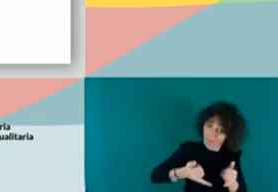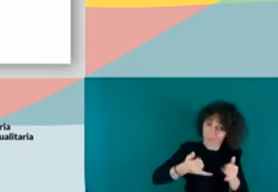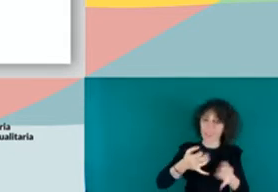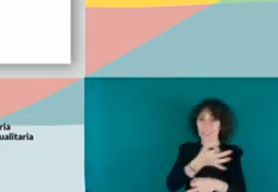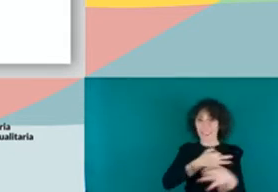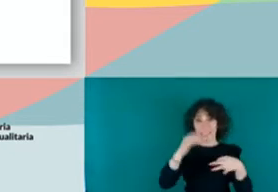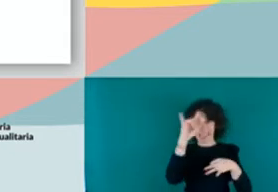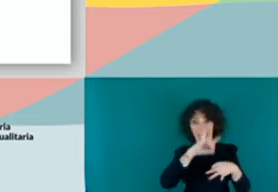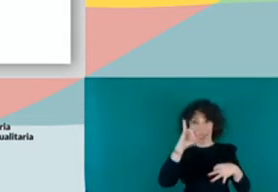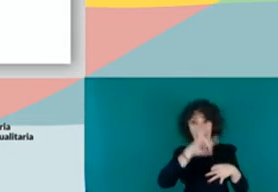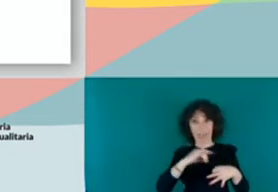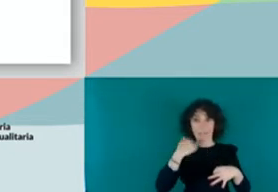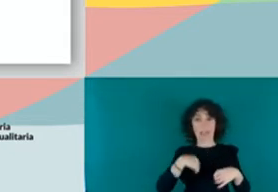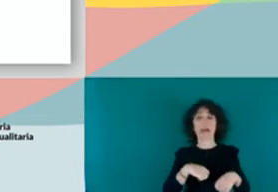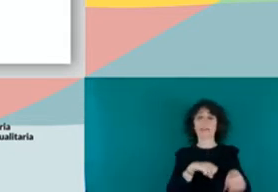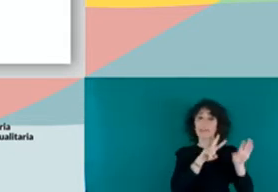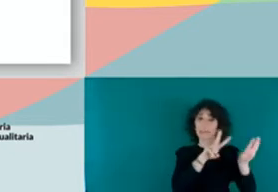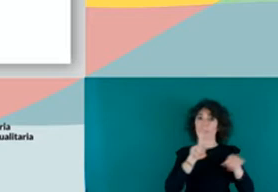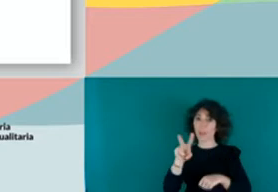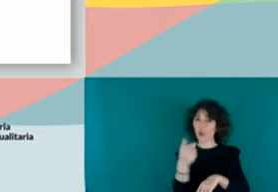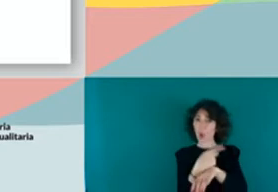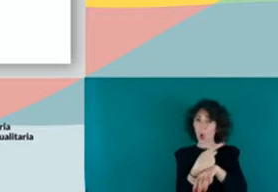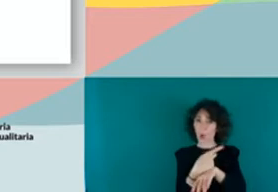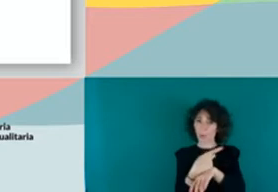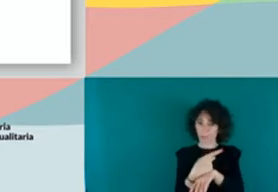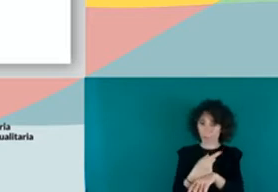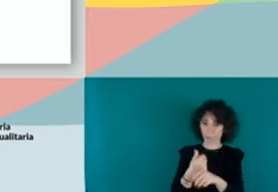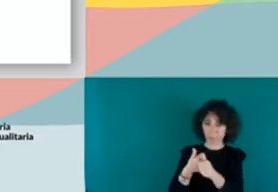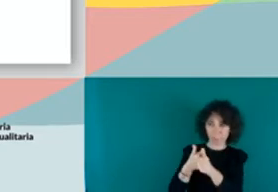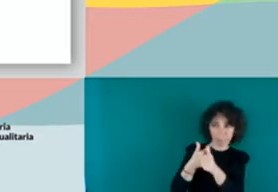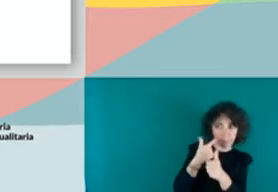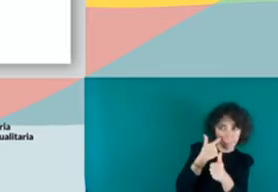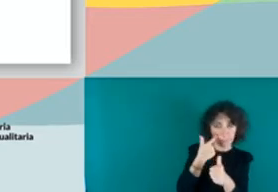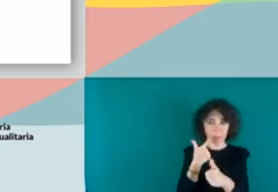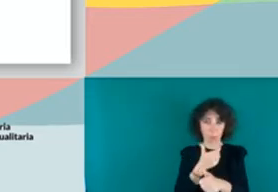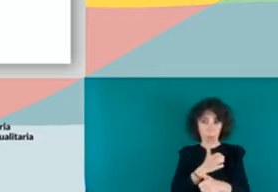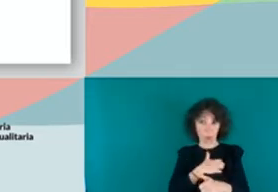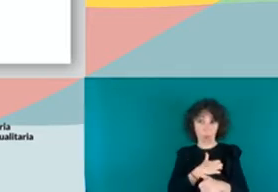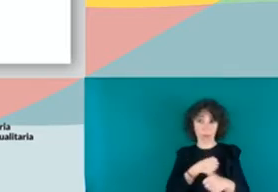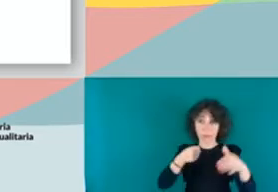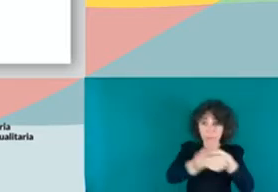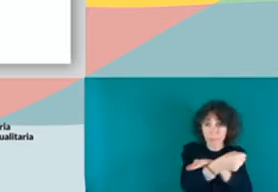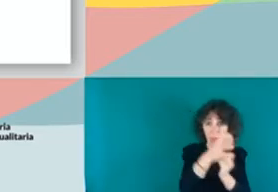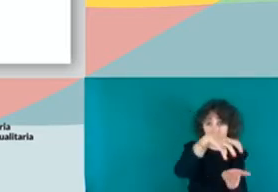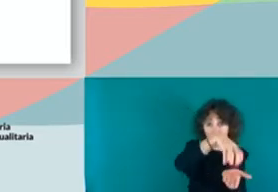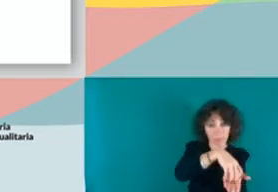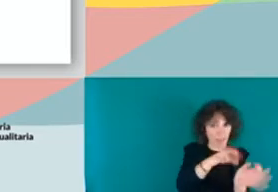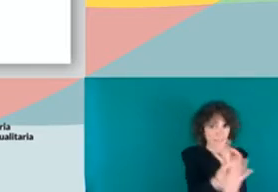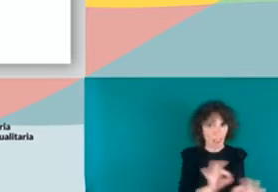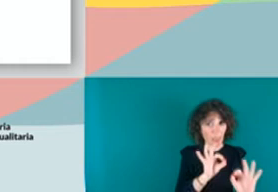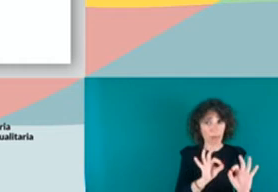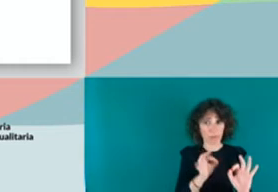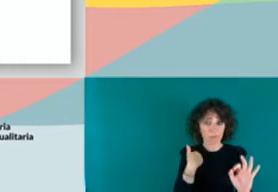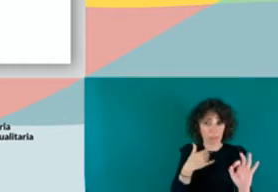pasaban las 72 horas bajo custodia policial, no se internaban un CIE y, en teoría, quedarían en libertad.